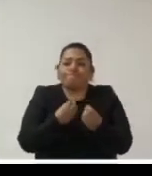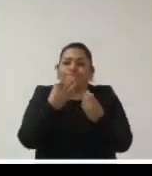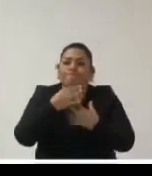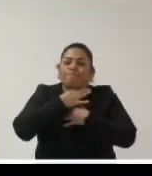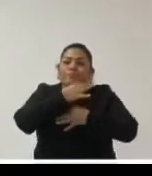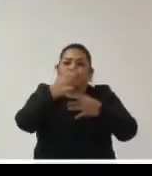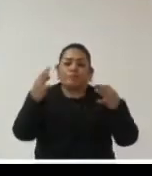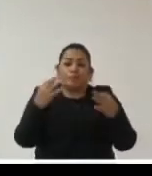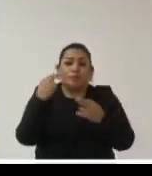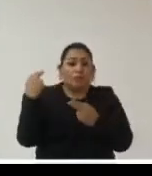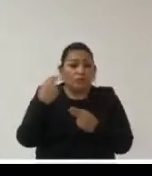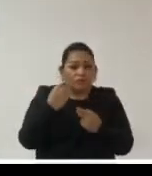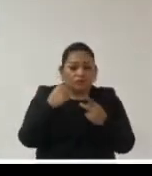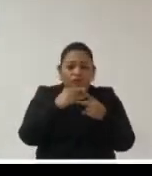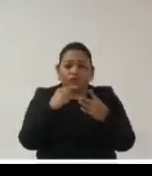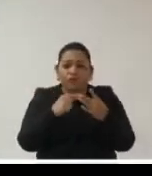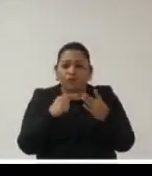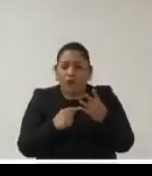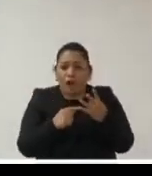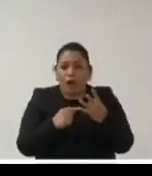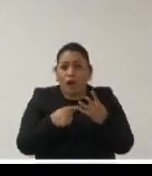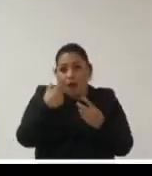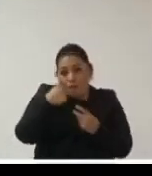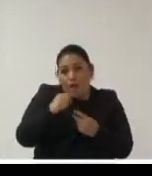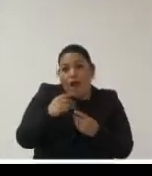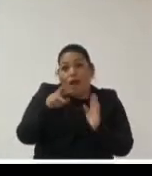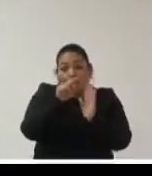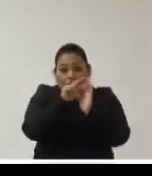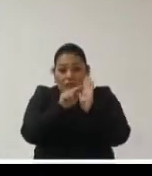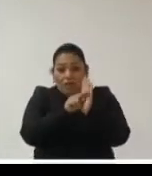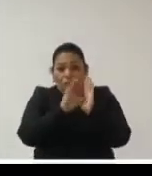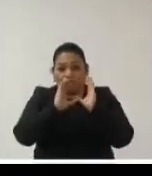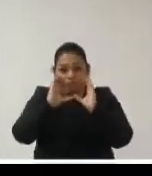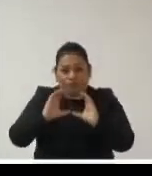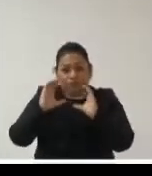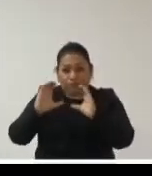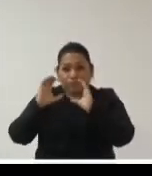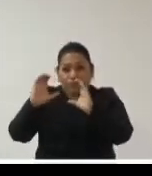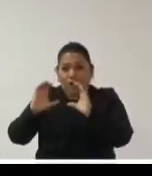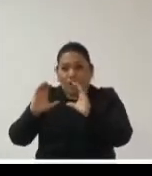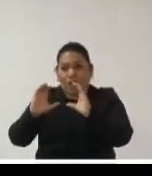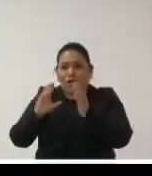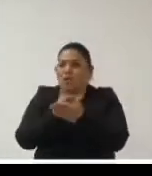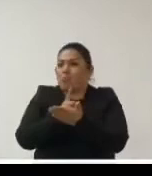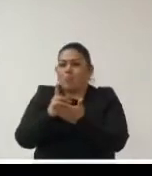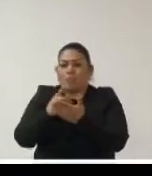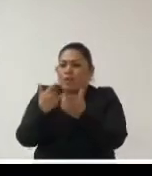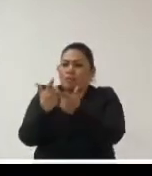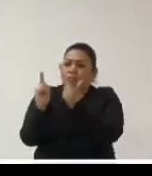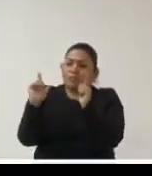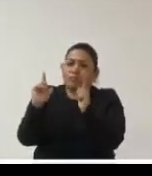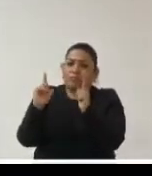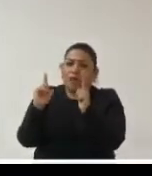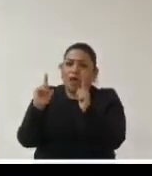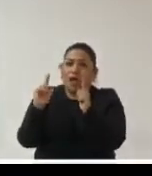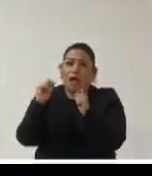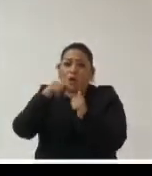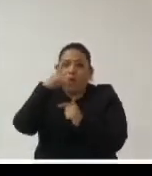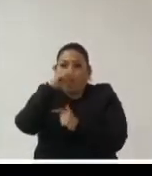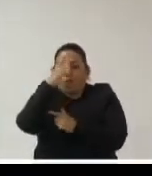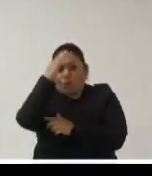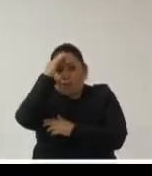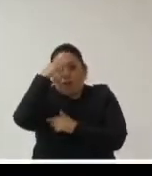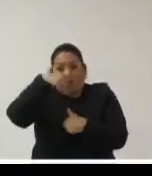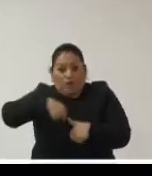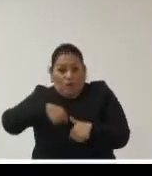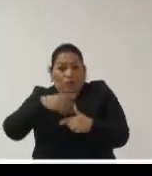respecto a la necesidad de ir y bajo la normativa vigente ir al respeto de estos derechos y por cierto tener que pensar en el futuro en cómo